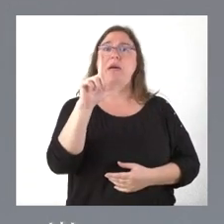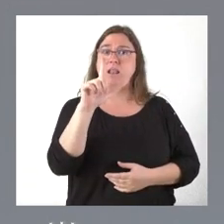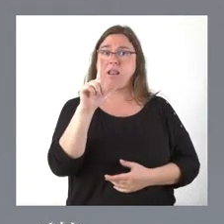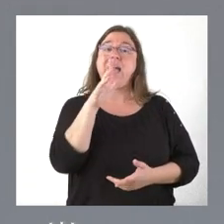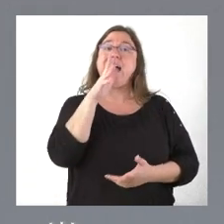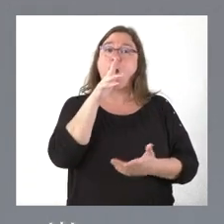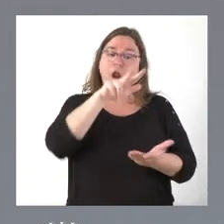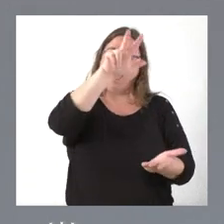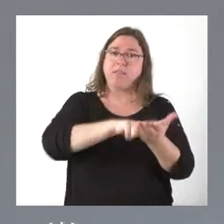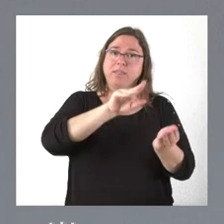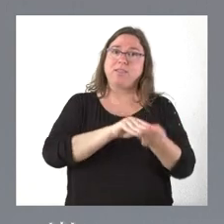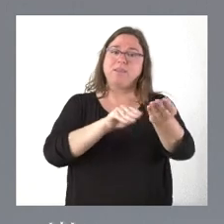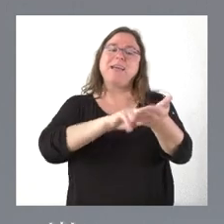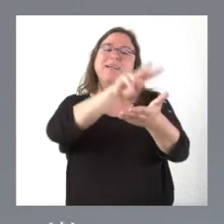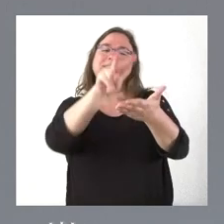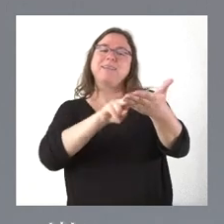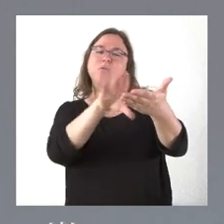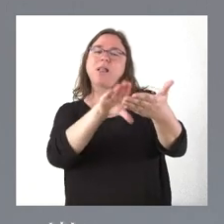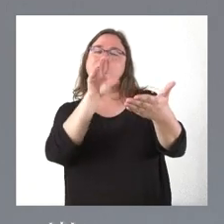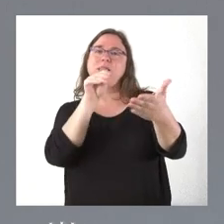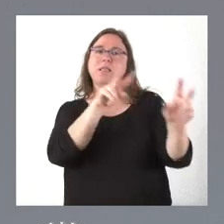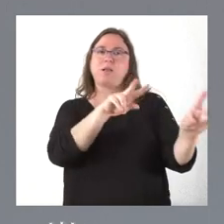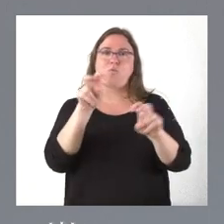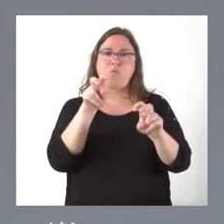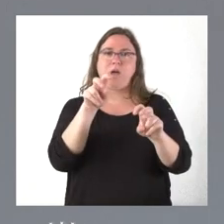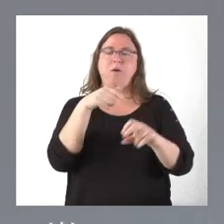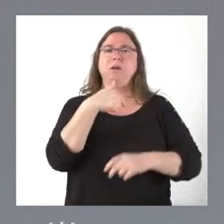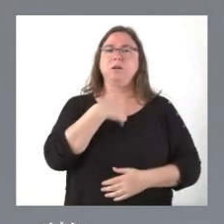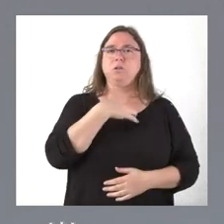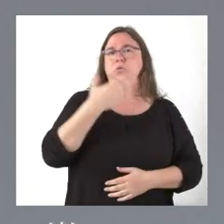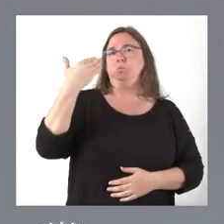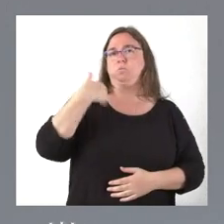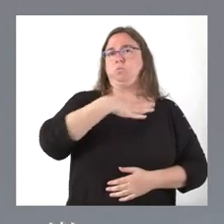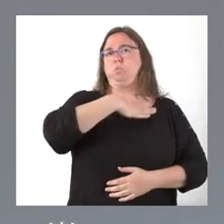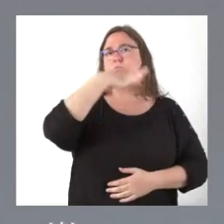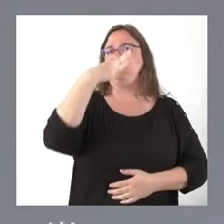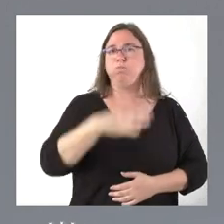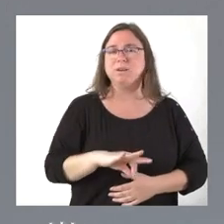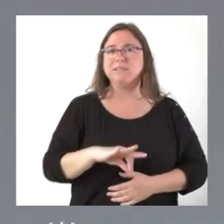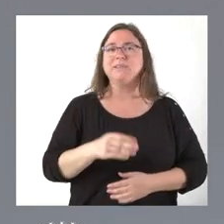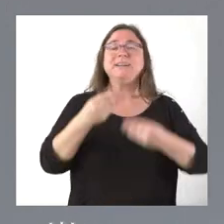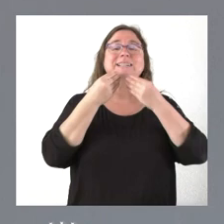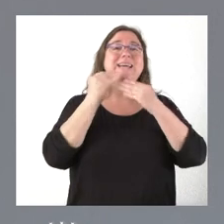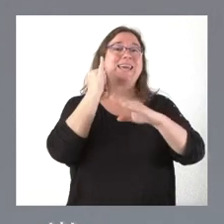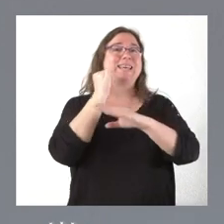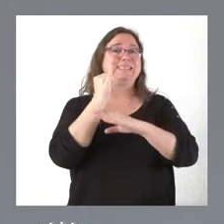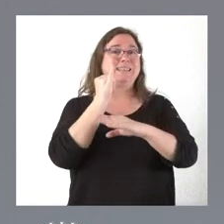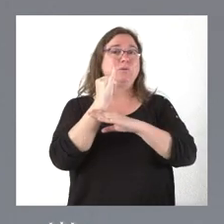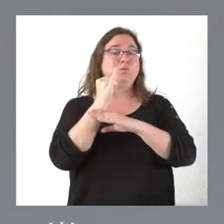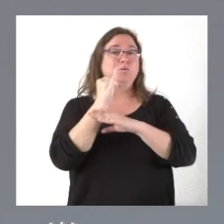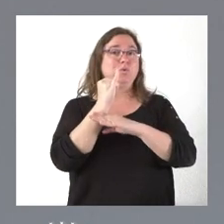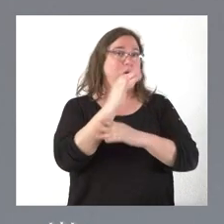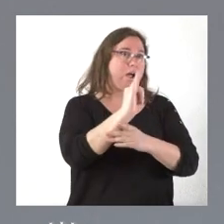aportamos lecturas nuevas, porque yo tenía unas posibilidades en el instituto y ahora tenemos